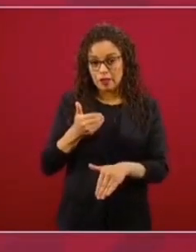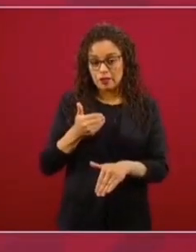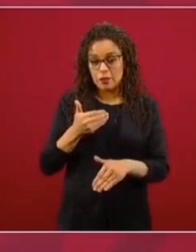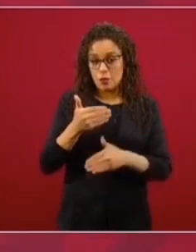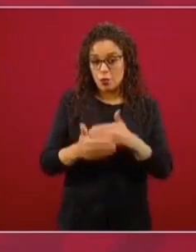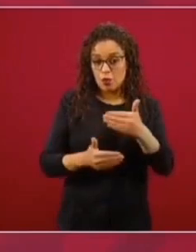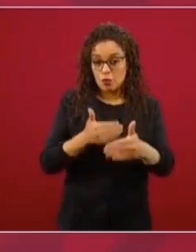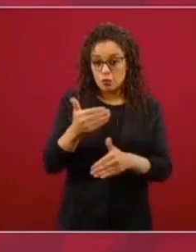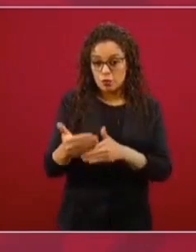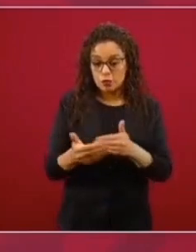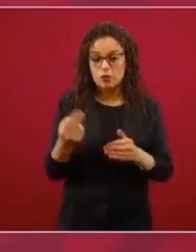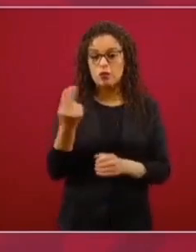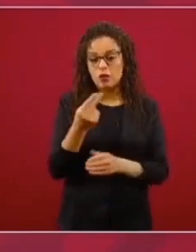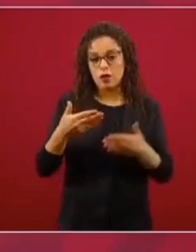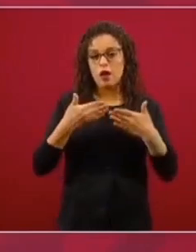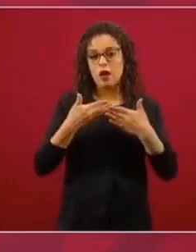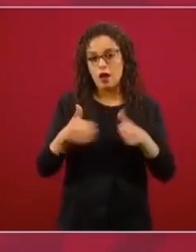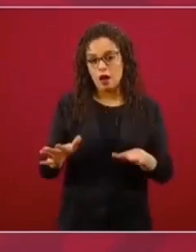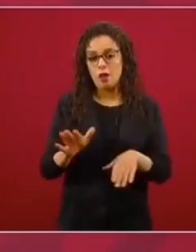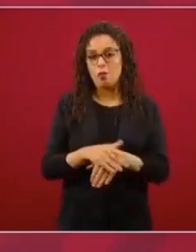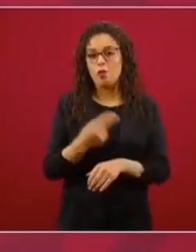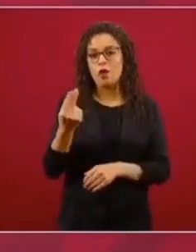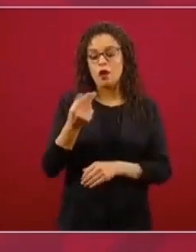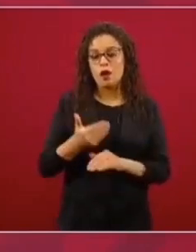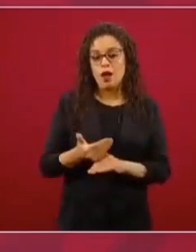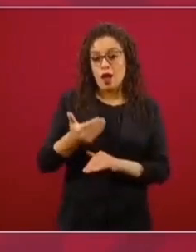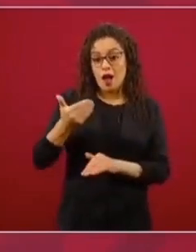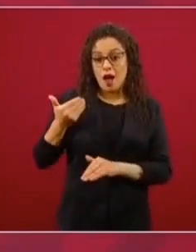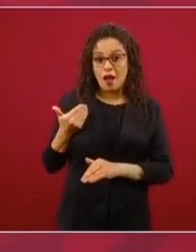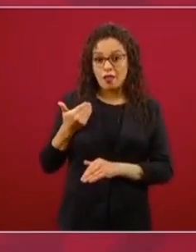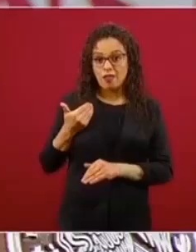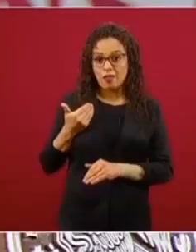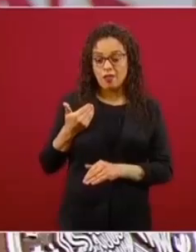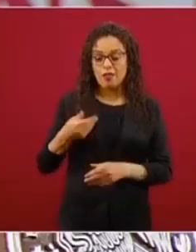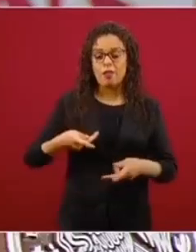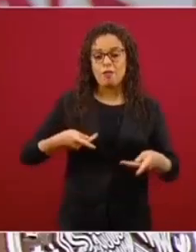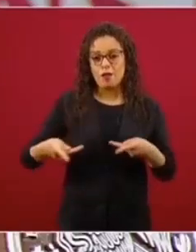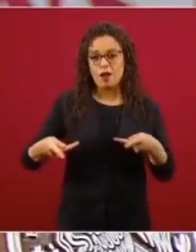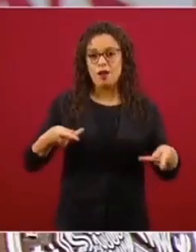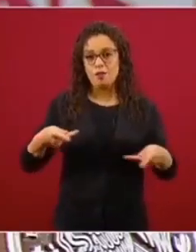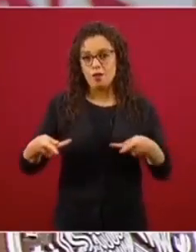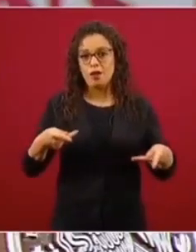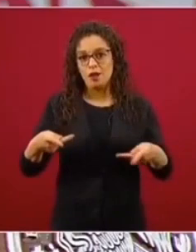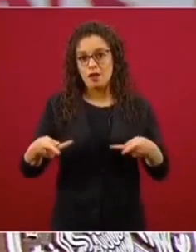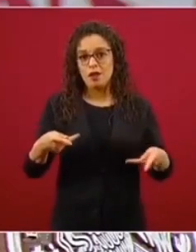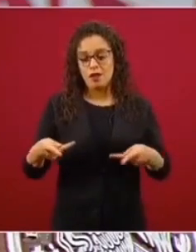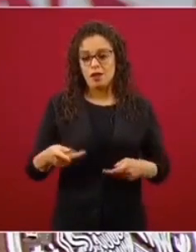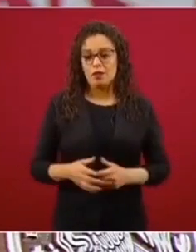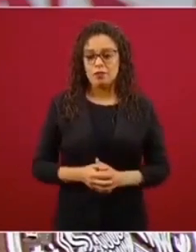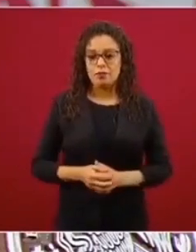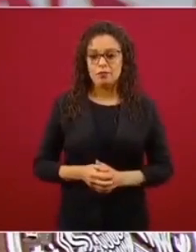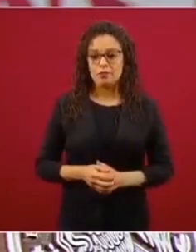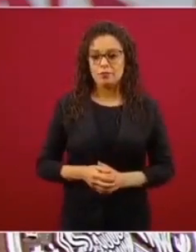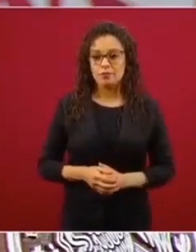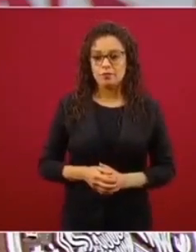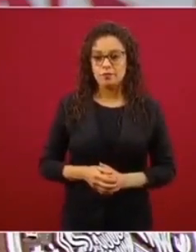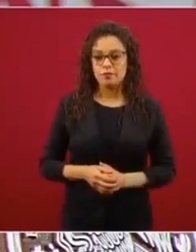para prepararse. Todo eso se está viendo, desde luego, cuidando la salud,